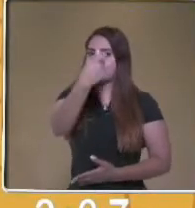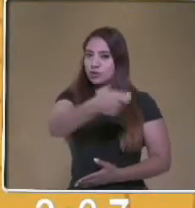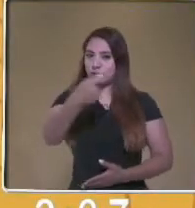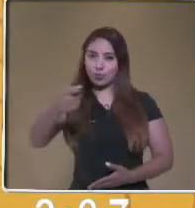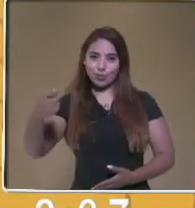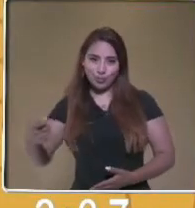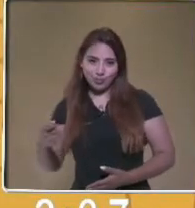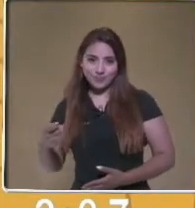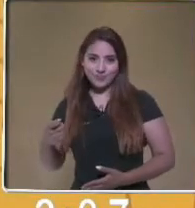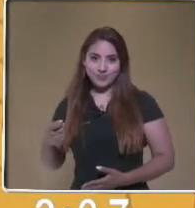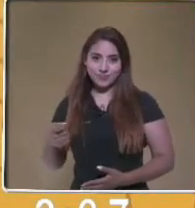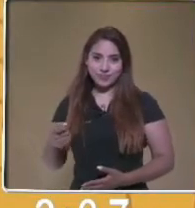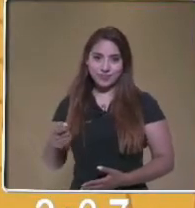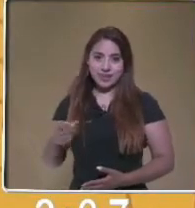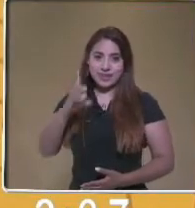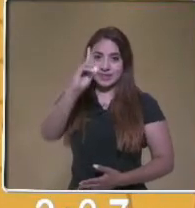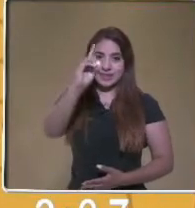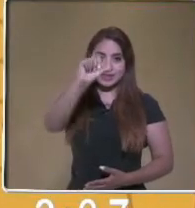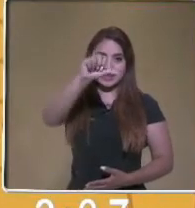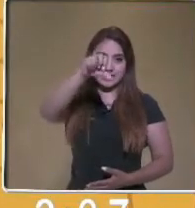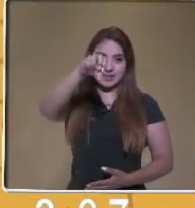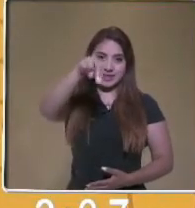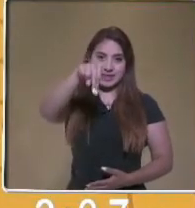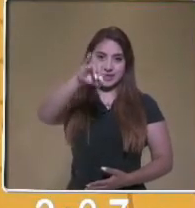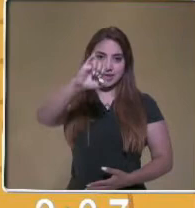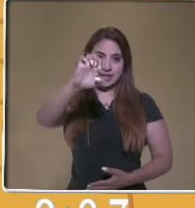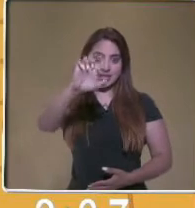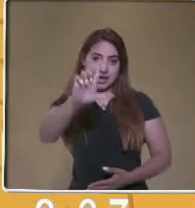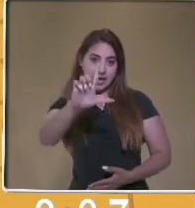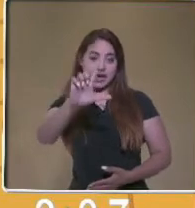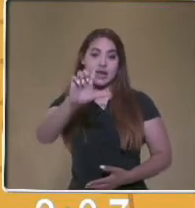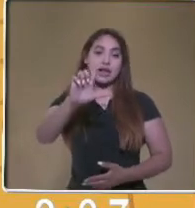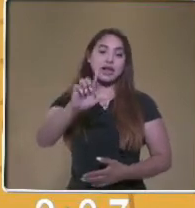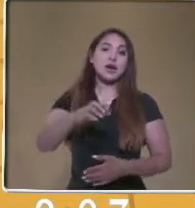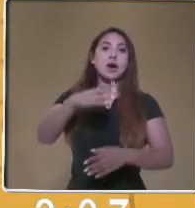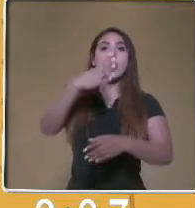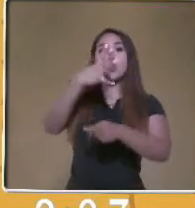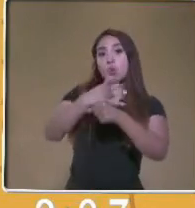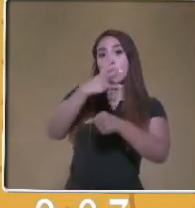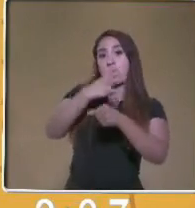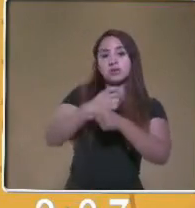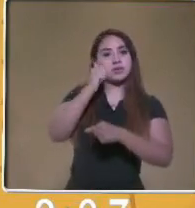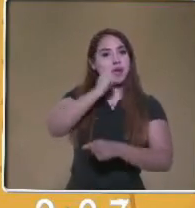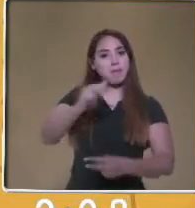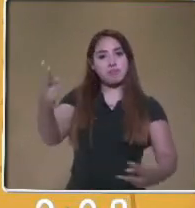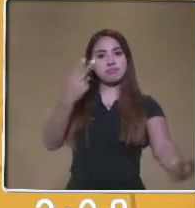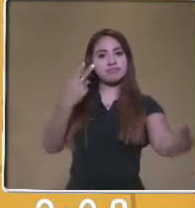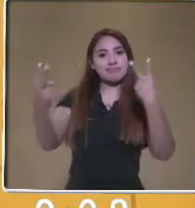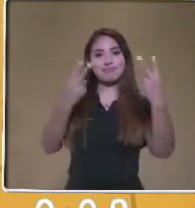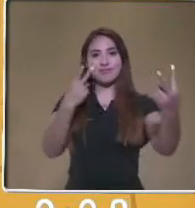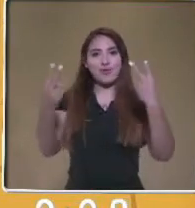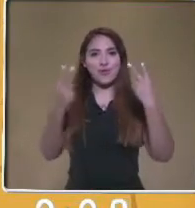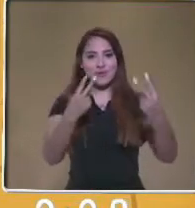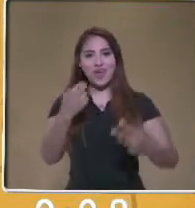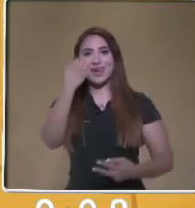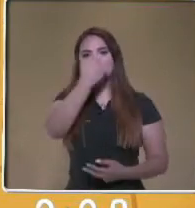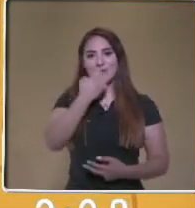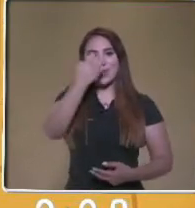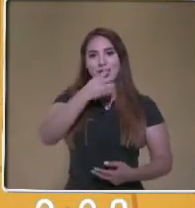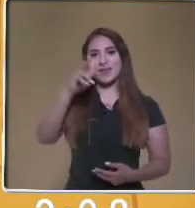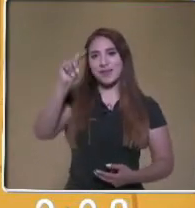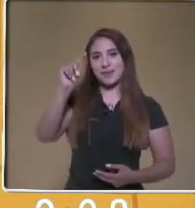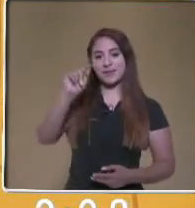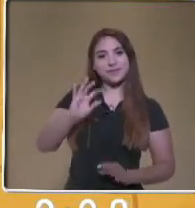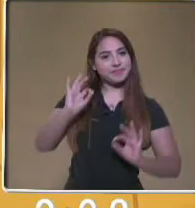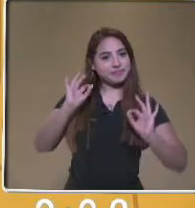muy especial a Daniel que está cursando cuarto grado y que pues nos sigue cada viernes aquí en Escuela TV. Ok,